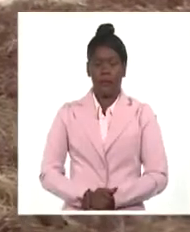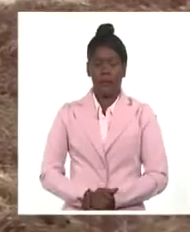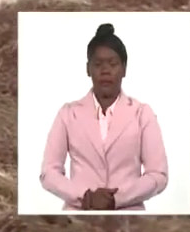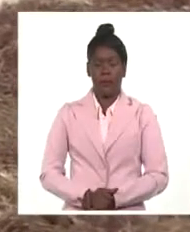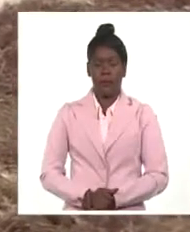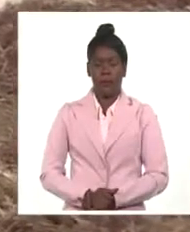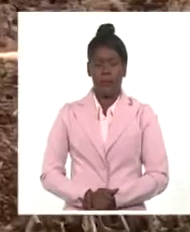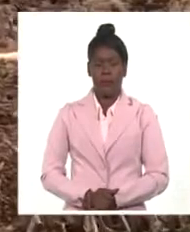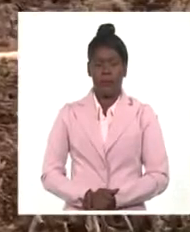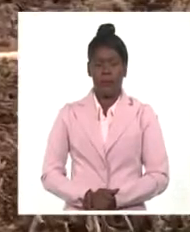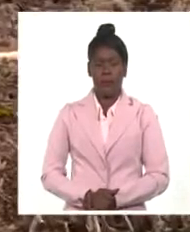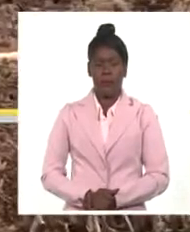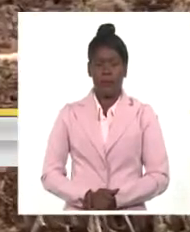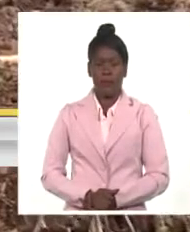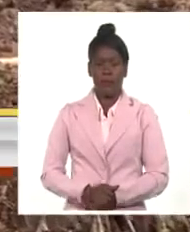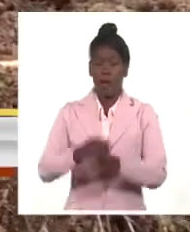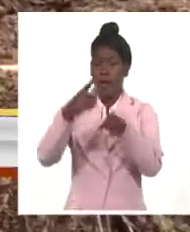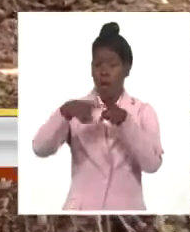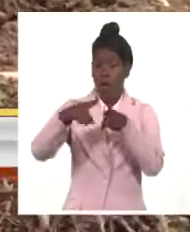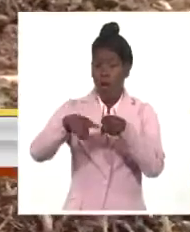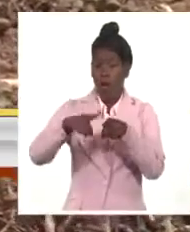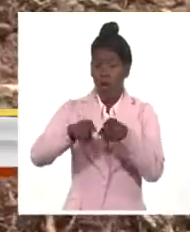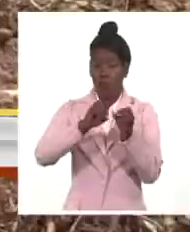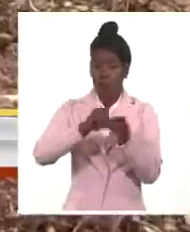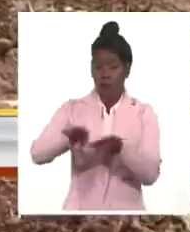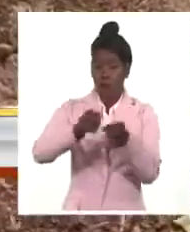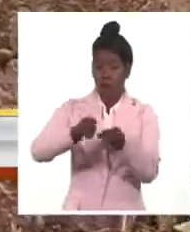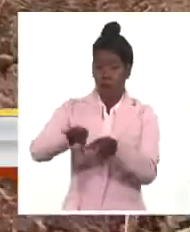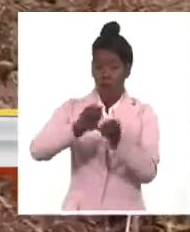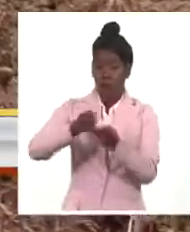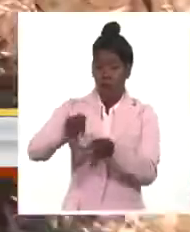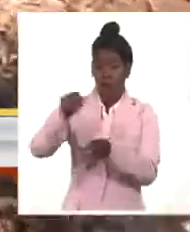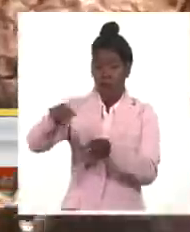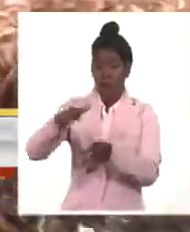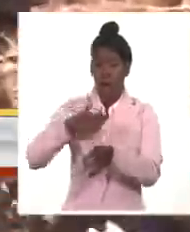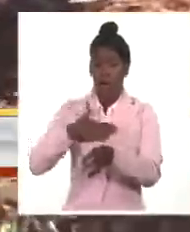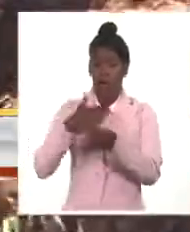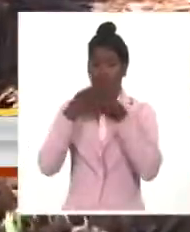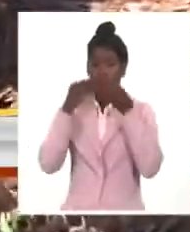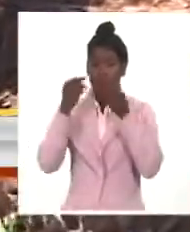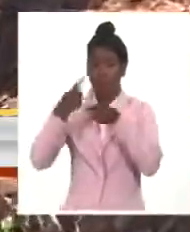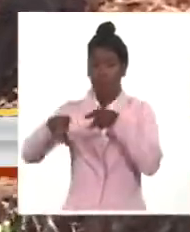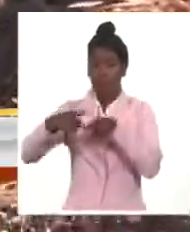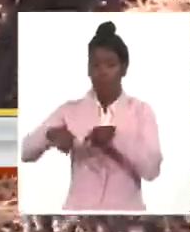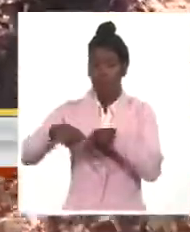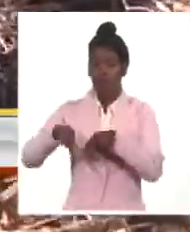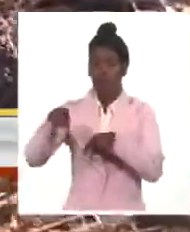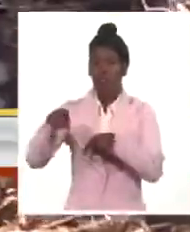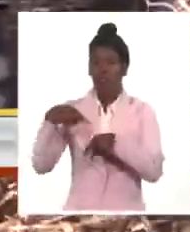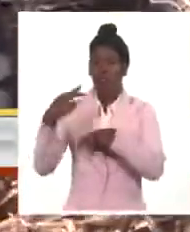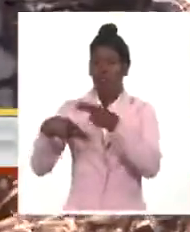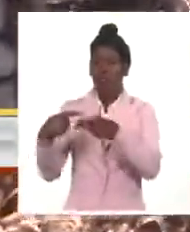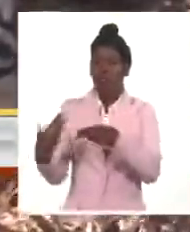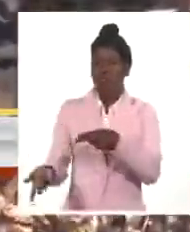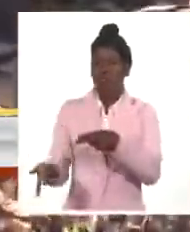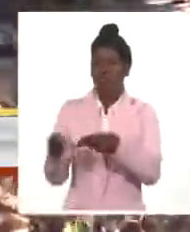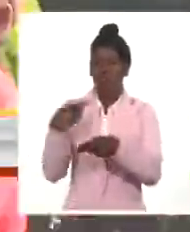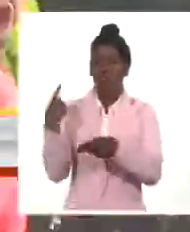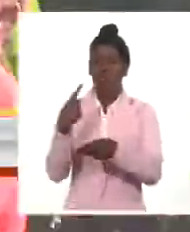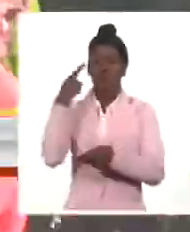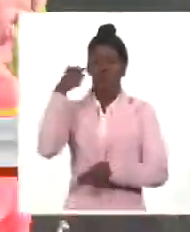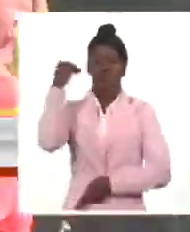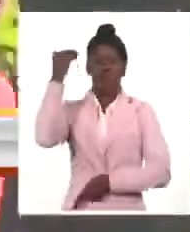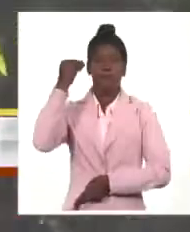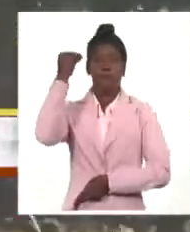Las pérdidas y desperdicios de alimentos son un fenómeno global que preocupa y ocupa desde hace años a organismos